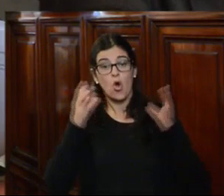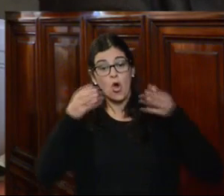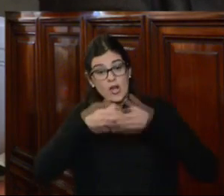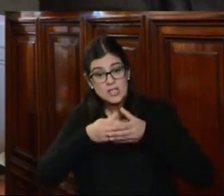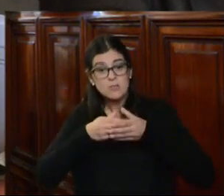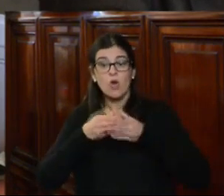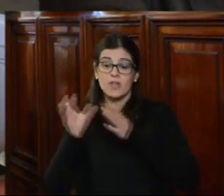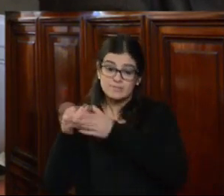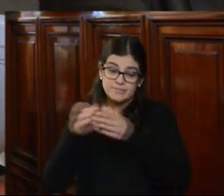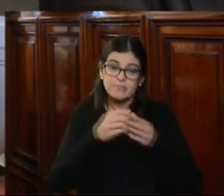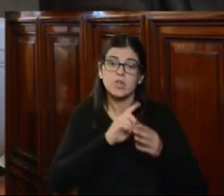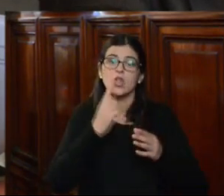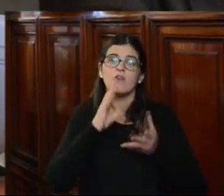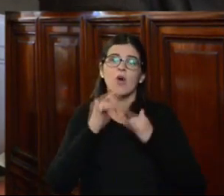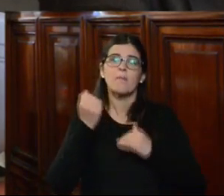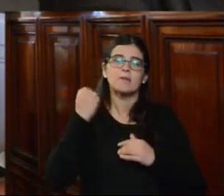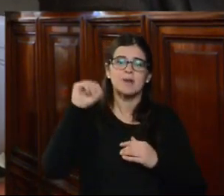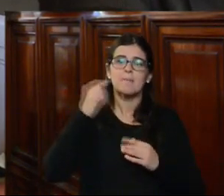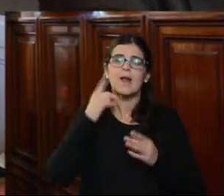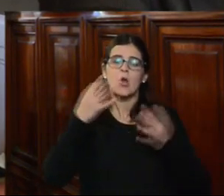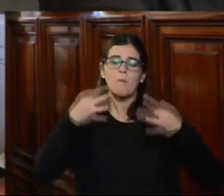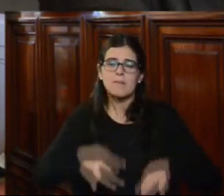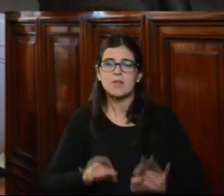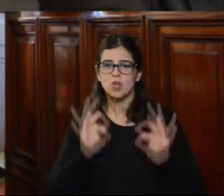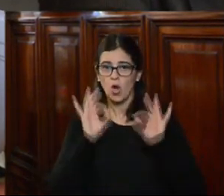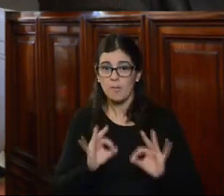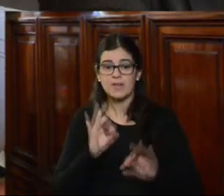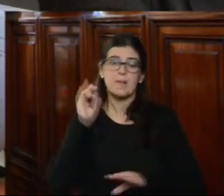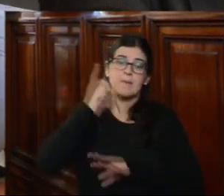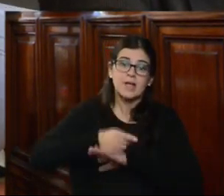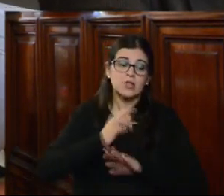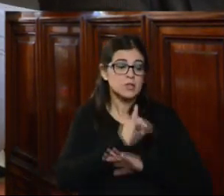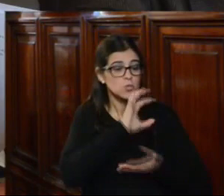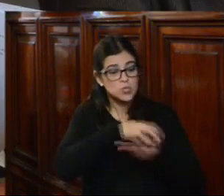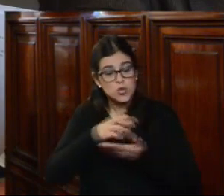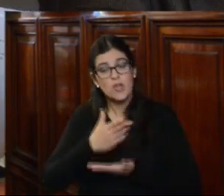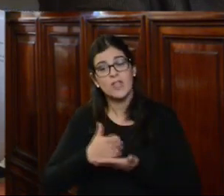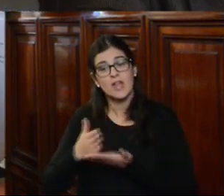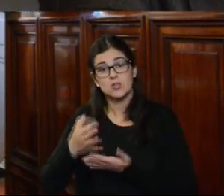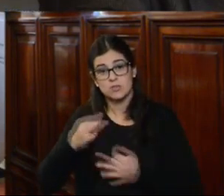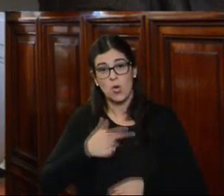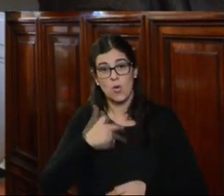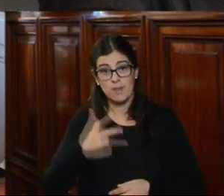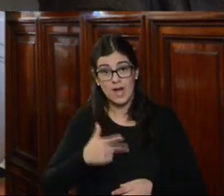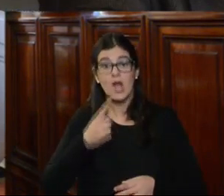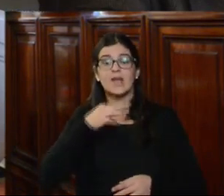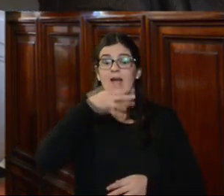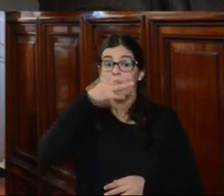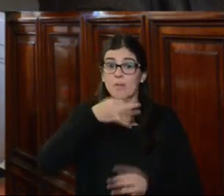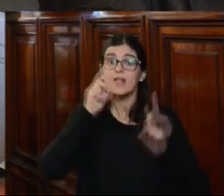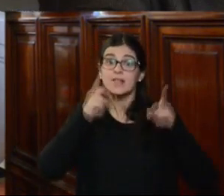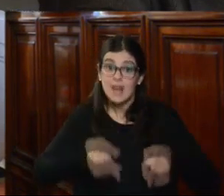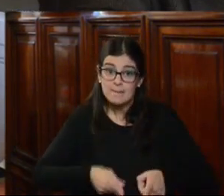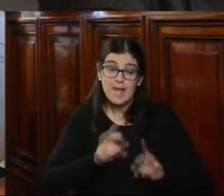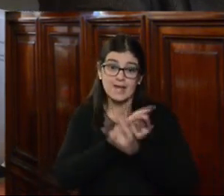jurisdiccionales no resulte lesiva para el cumplimiento pleno del mandato de la Institución Nacional de Derechos Humanos. Que recomiende asimismo